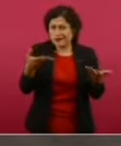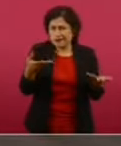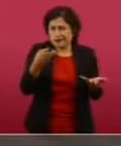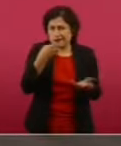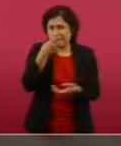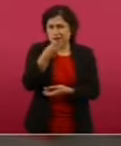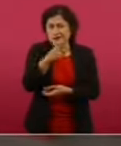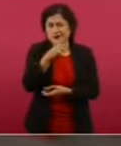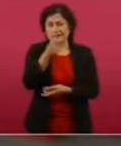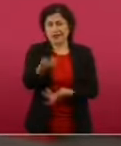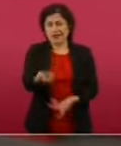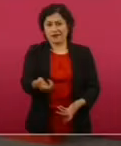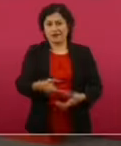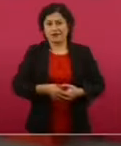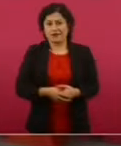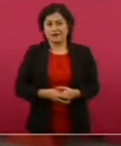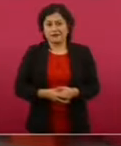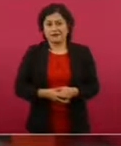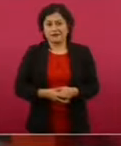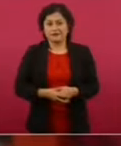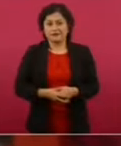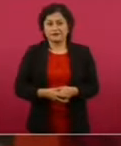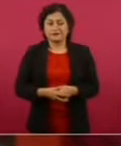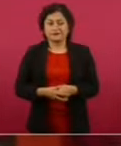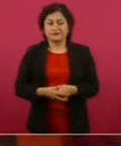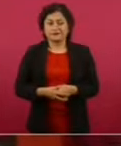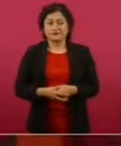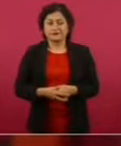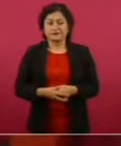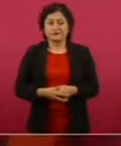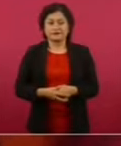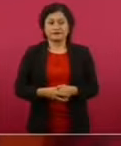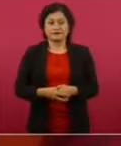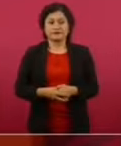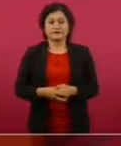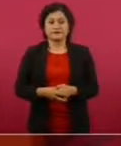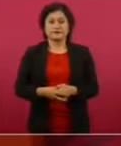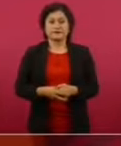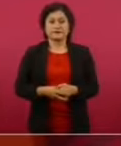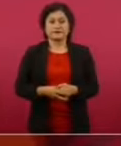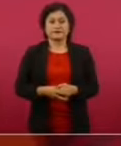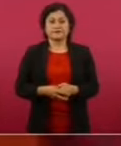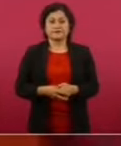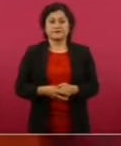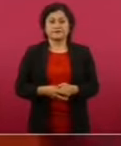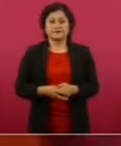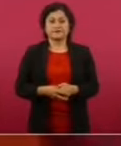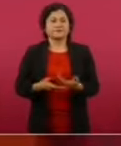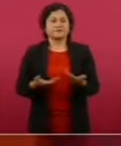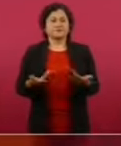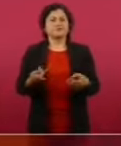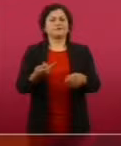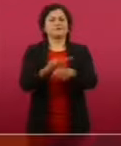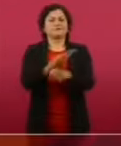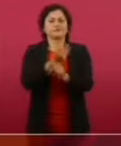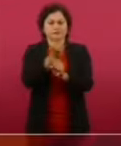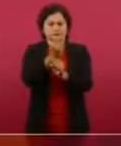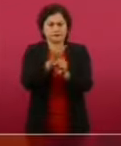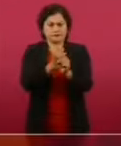No hay un reportaje